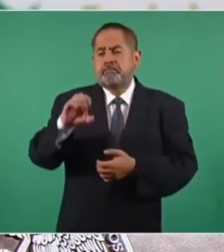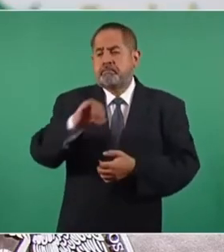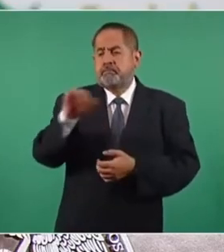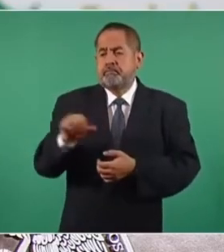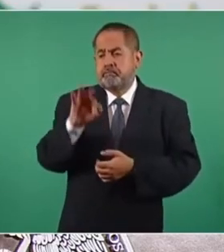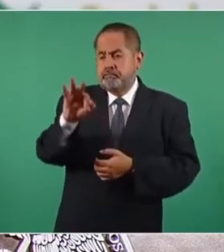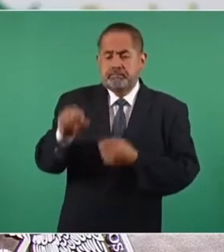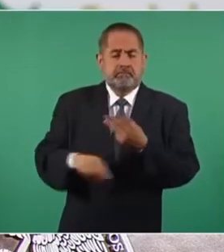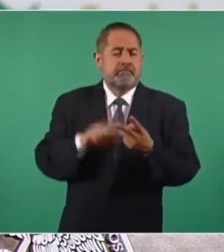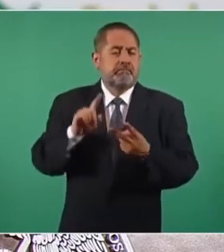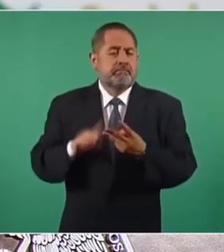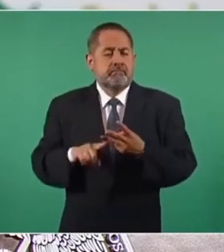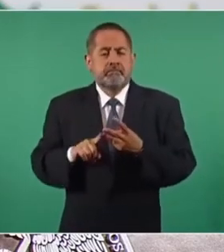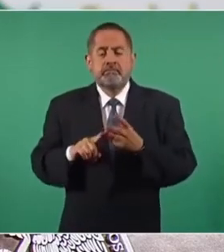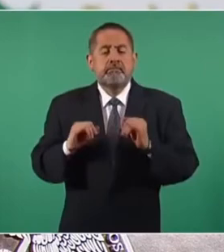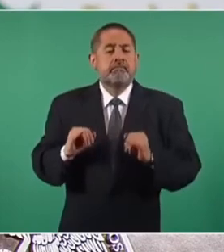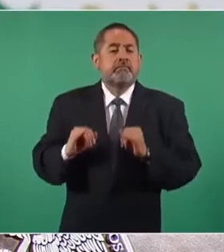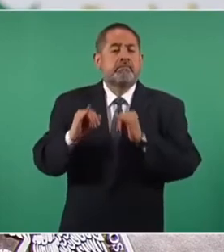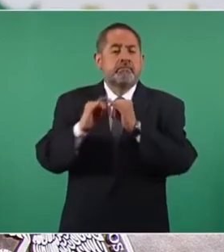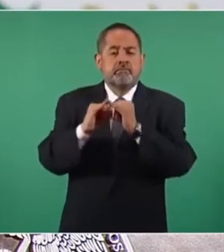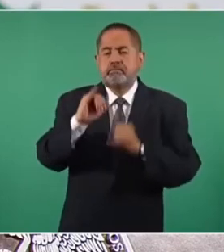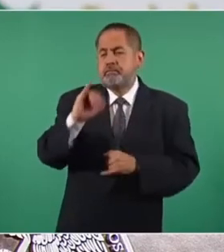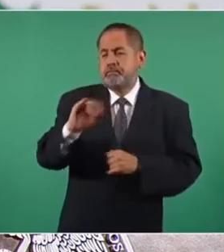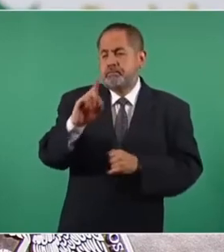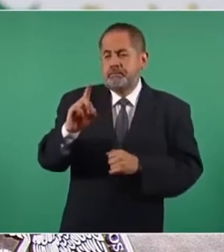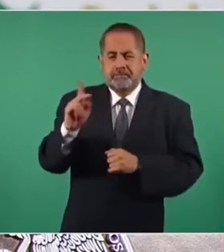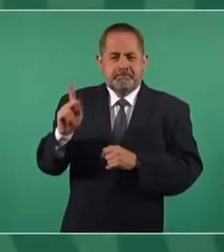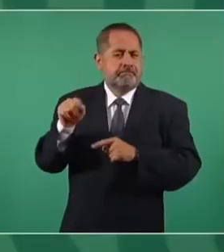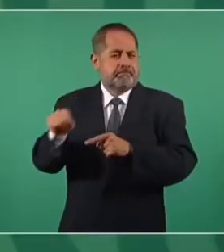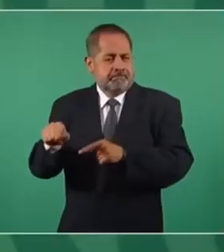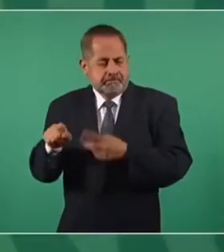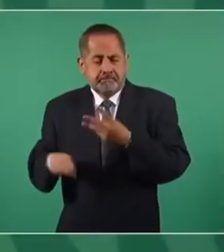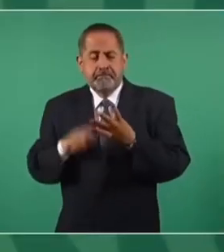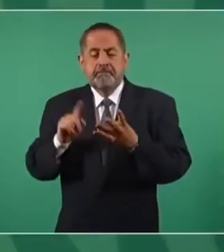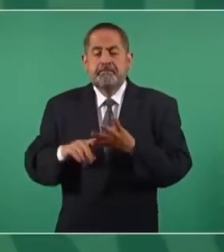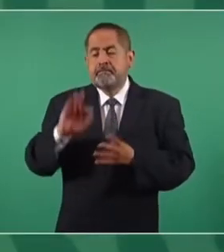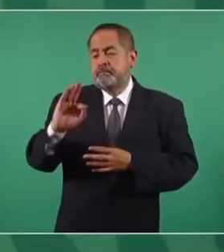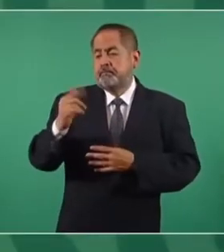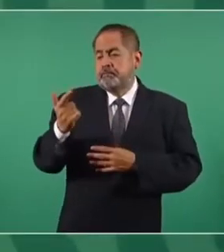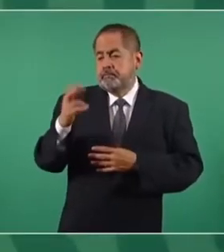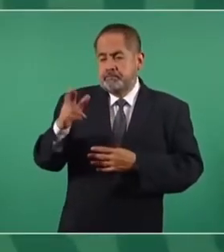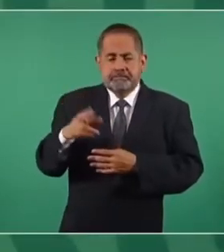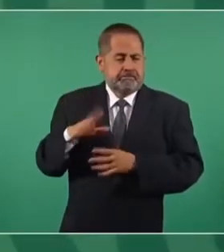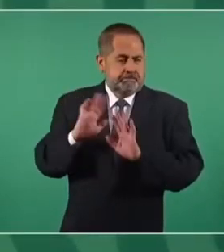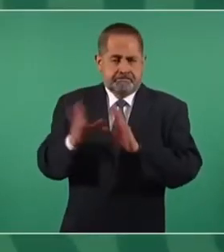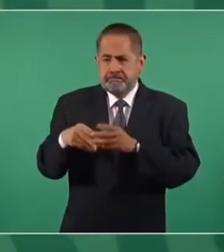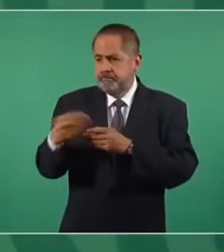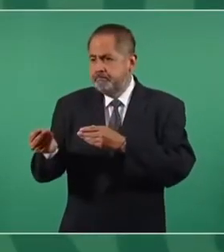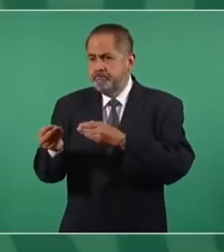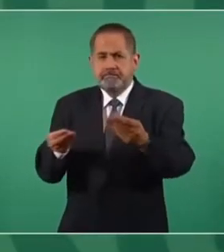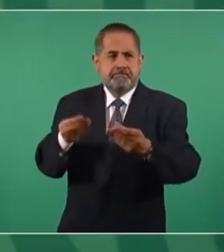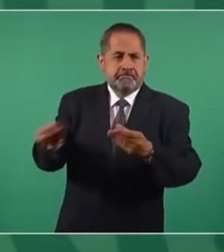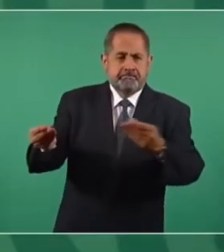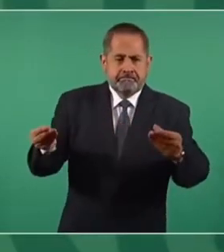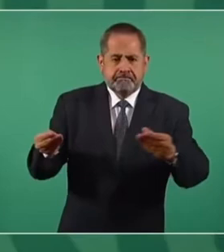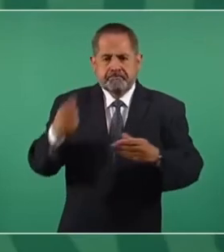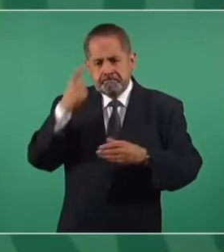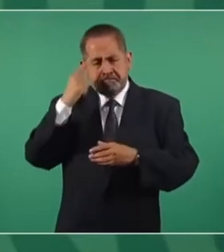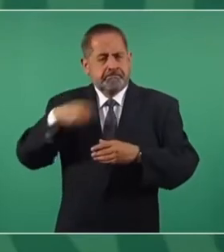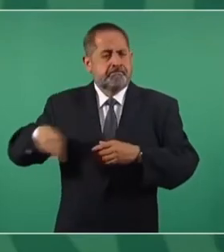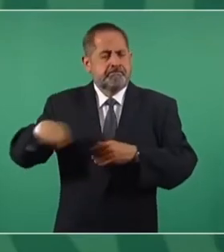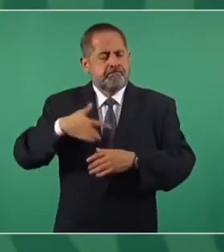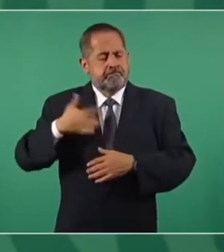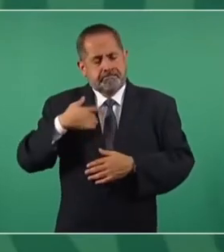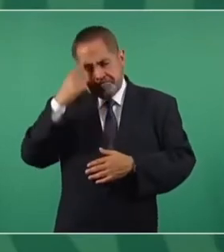al Instituto de Defensoría Pública y a la Fiscalía General de la República, según corresponda a cada caso, por lo que